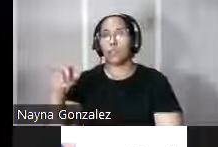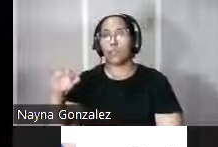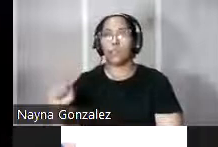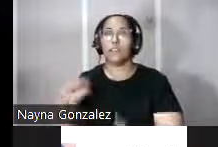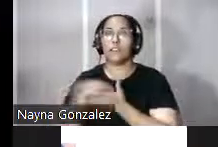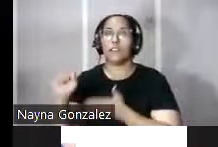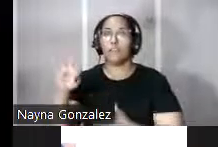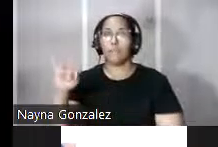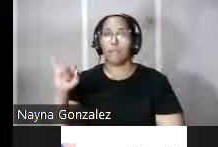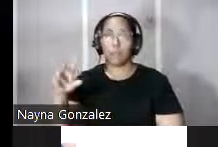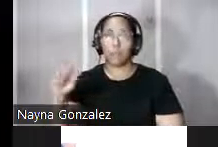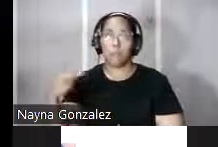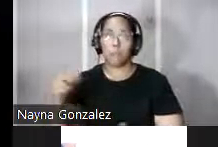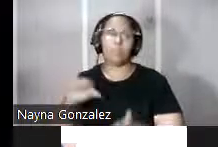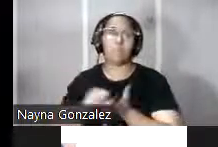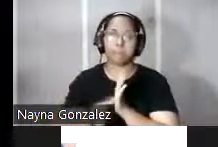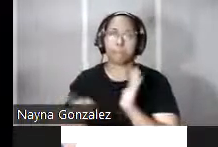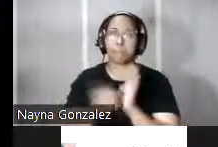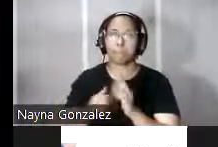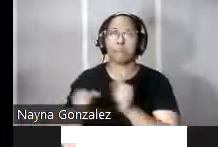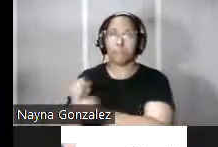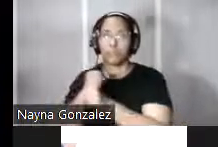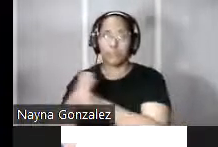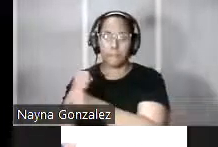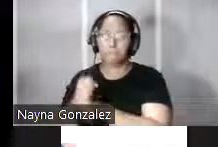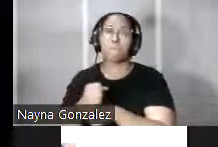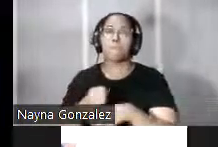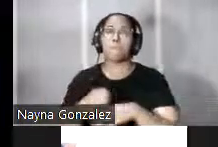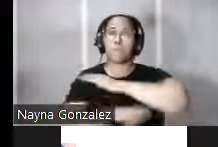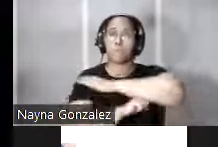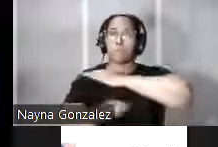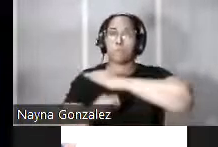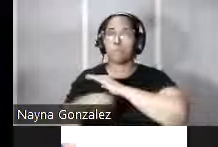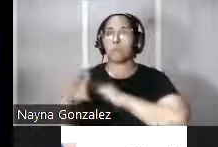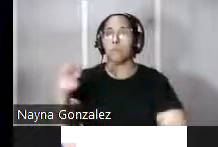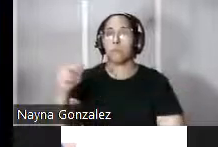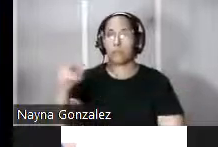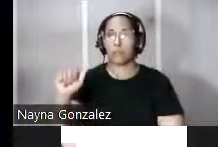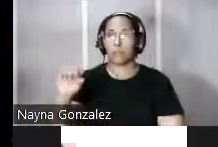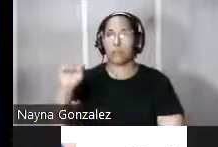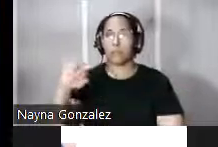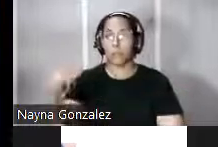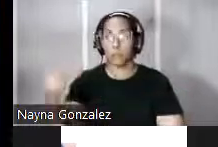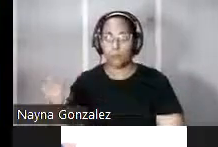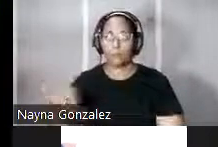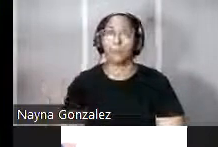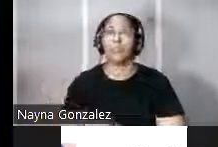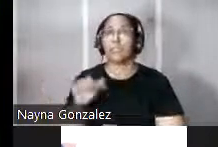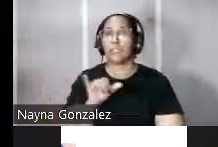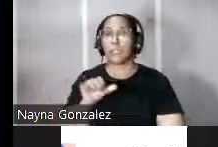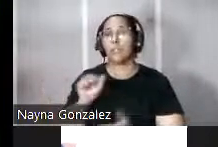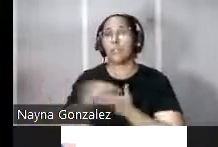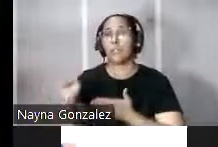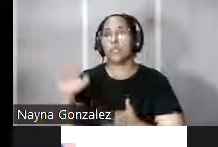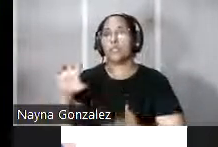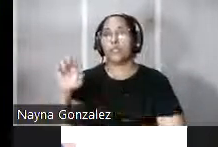con el objetivo de reforzar la defensa del puerto y de la bahía de San Juan entre ellas la batería de Santa Elena seguida por